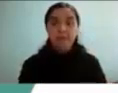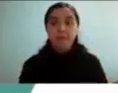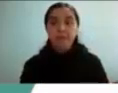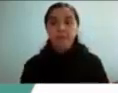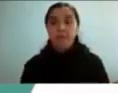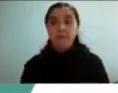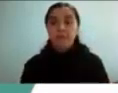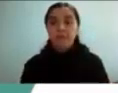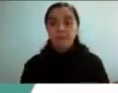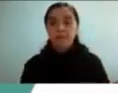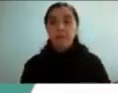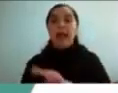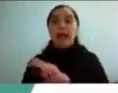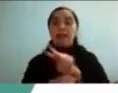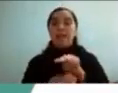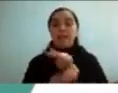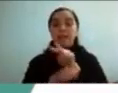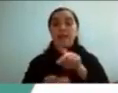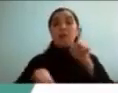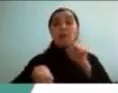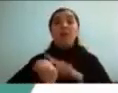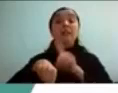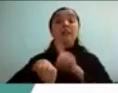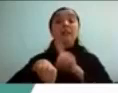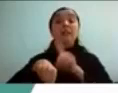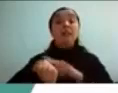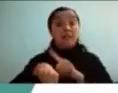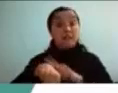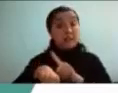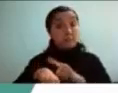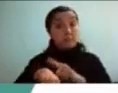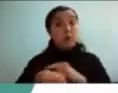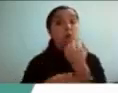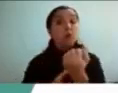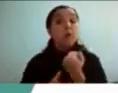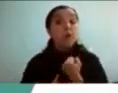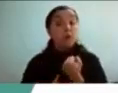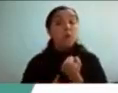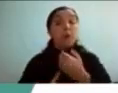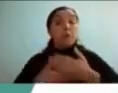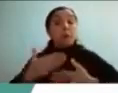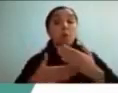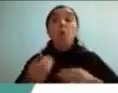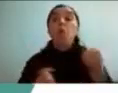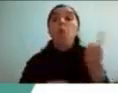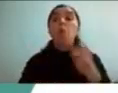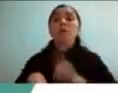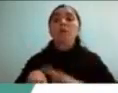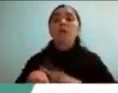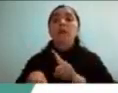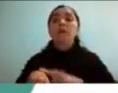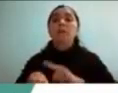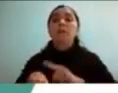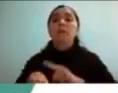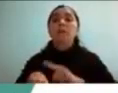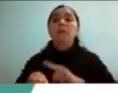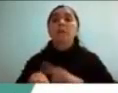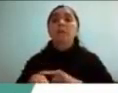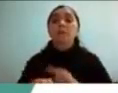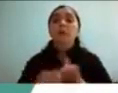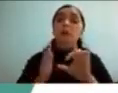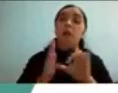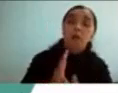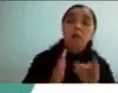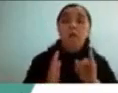del tiempo también es una de las cosas a nivel ejecutivo que nos sirve para funcionar cuánto tiempo me voy a demorar en hacer algo cuánto tiempo me va a requerir